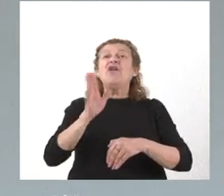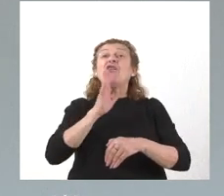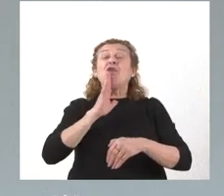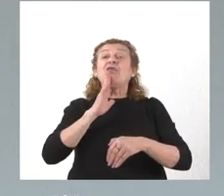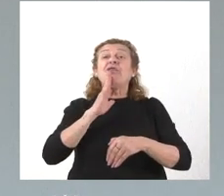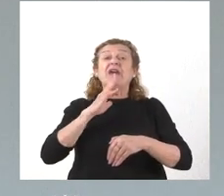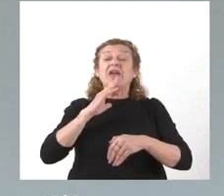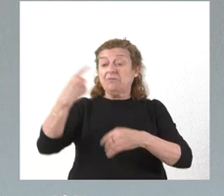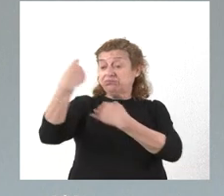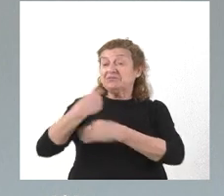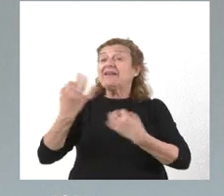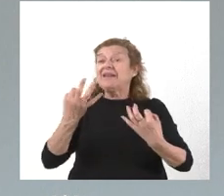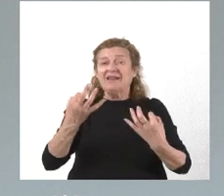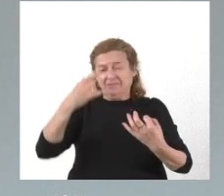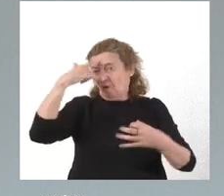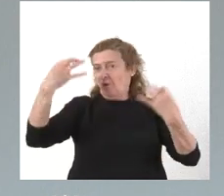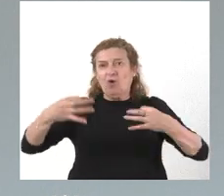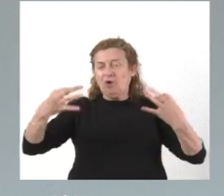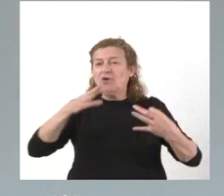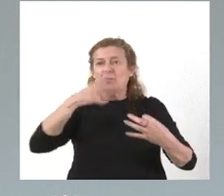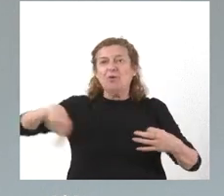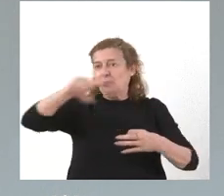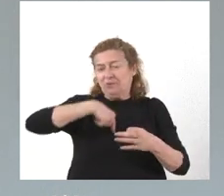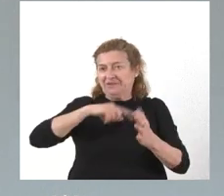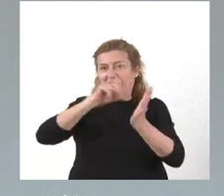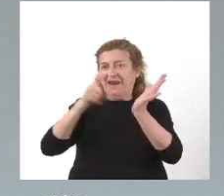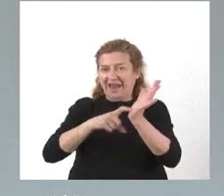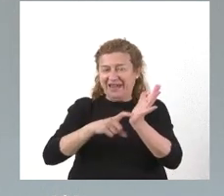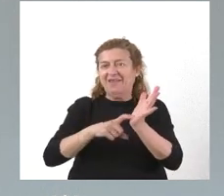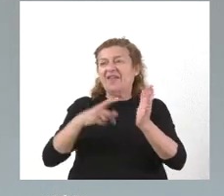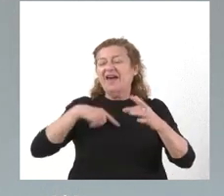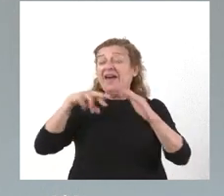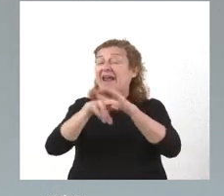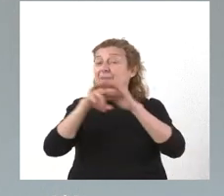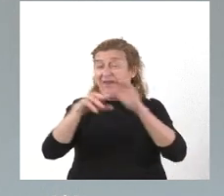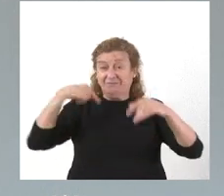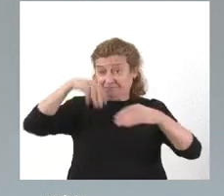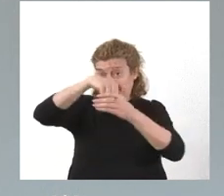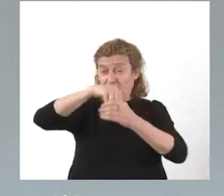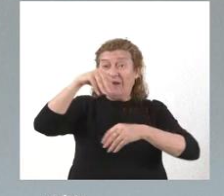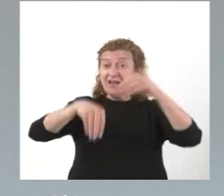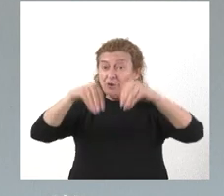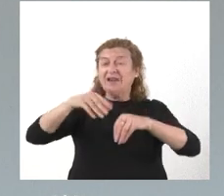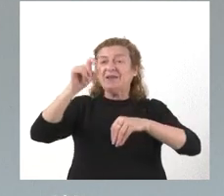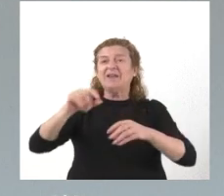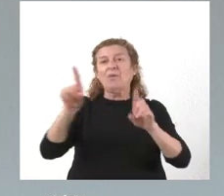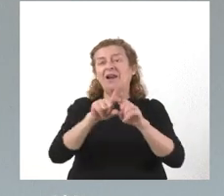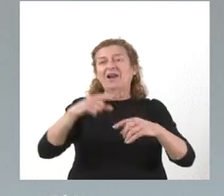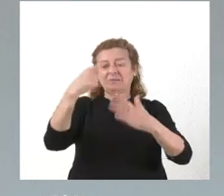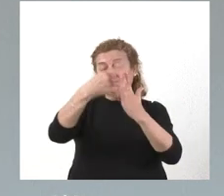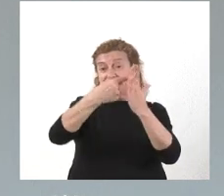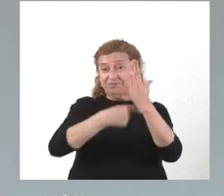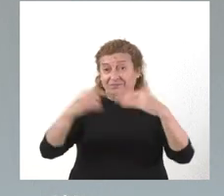regir? Pues nos tenemos que regir, lógicamente, por nuestra ley de régimen electoral, así como las disposiciones, acorde con su